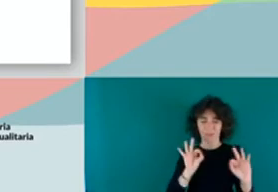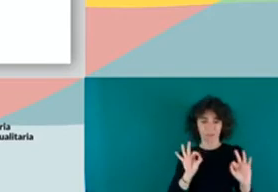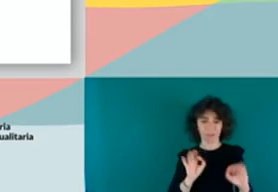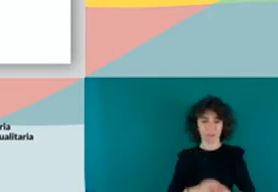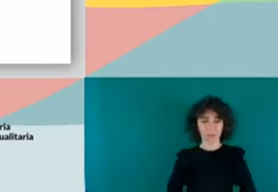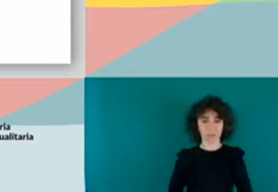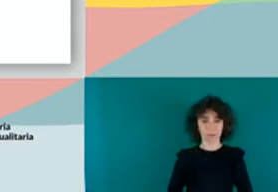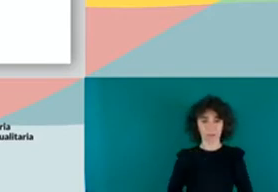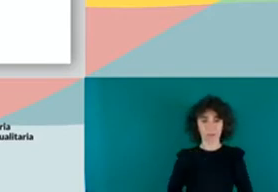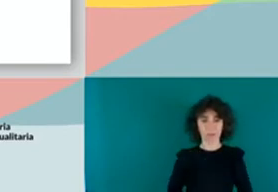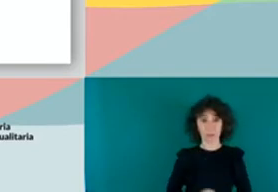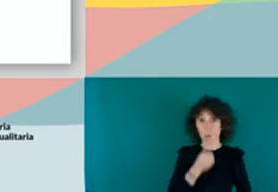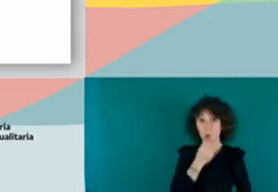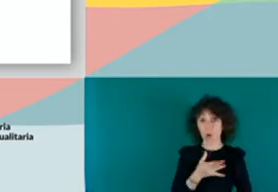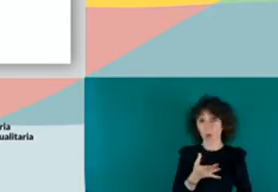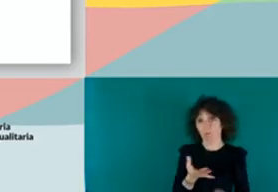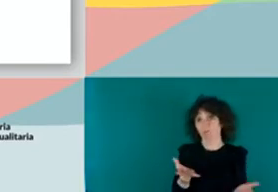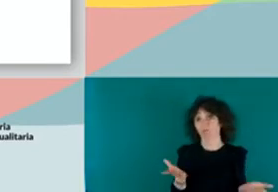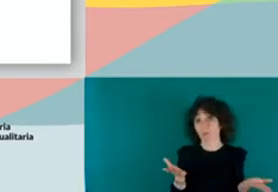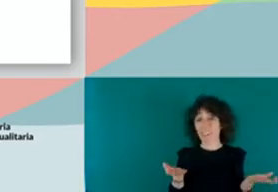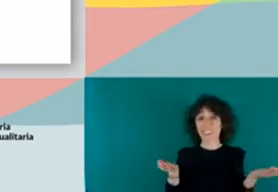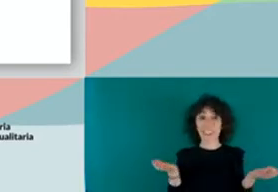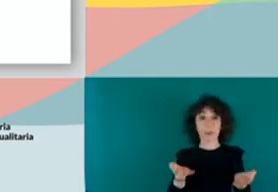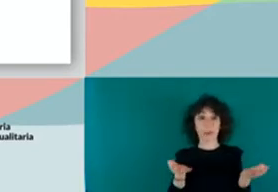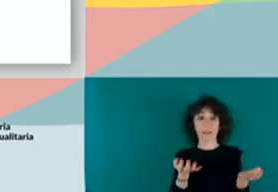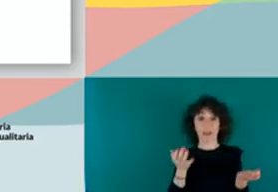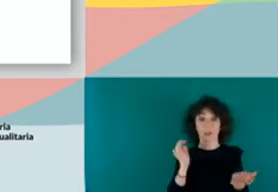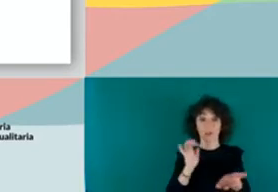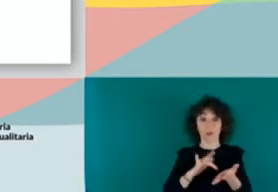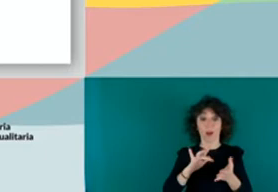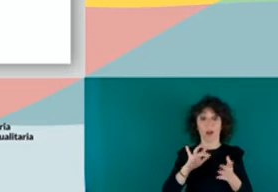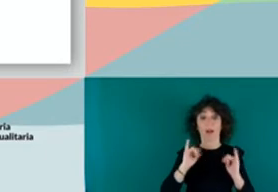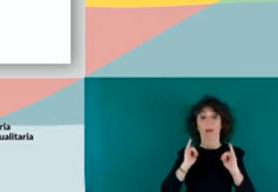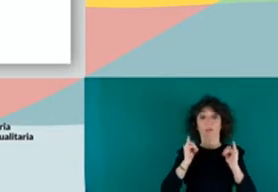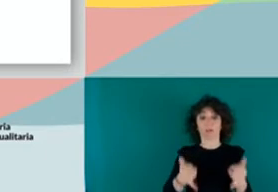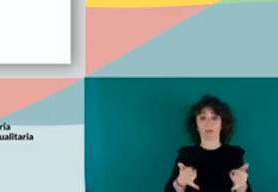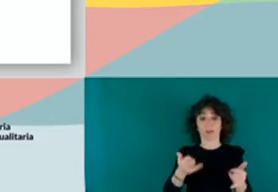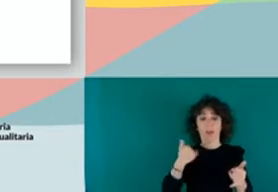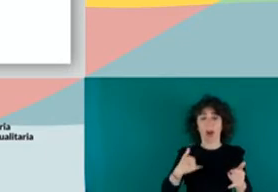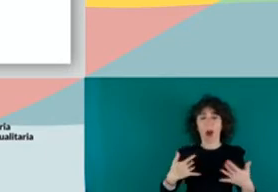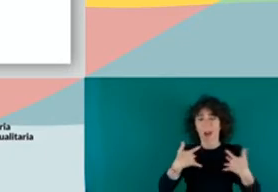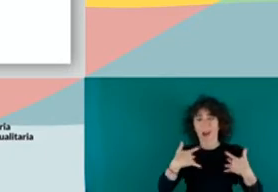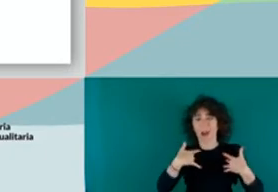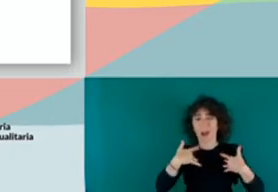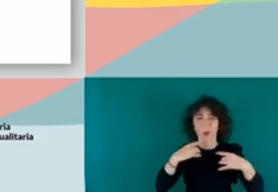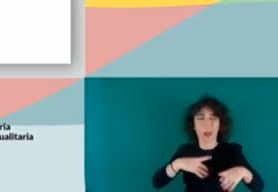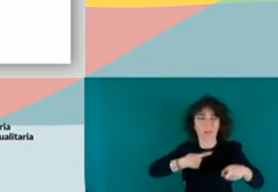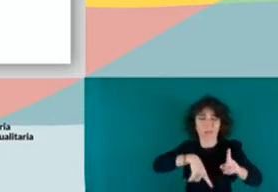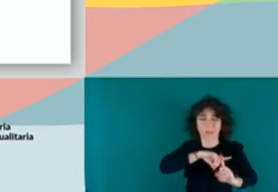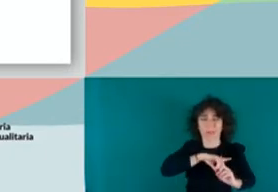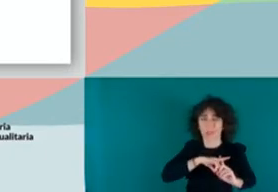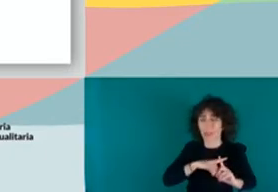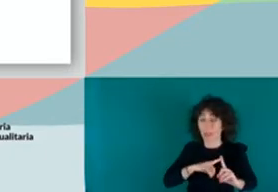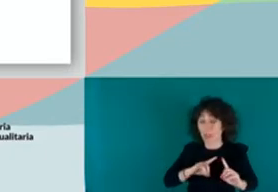Bueno, aquí, ¿qué sucede cuando llegan? Después de vivir todo este calvario, de sobrevivir a